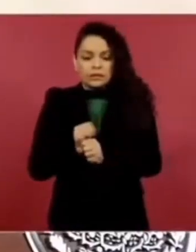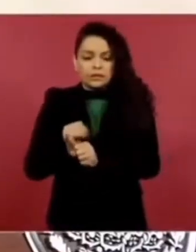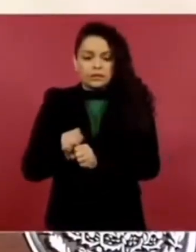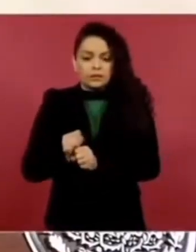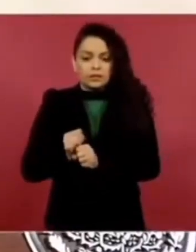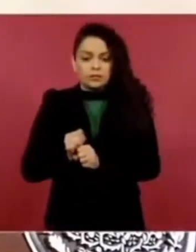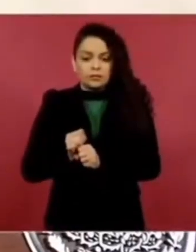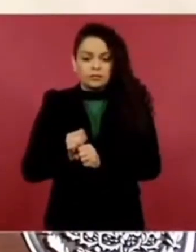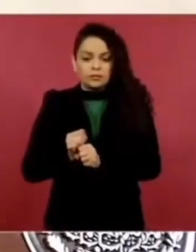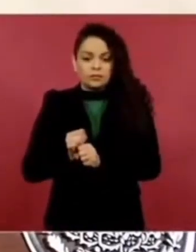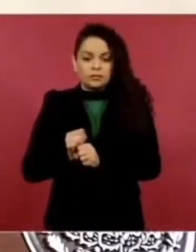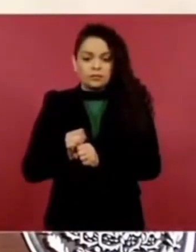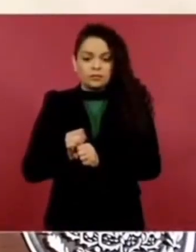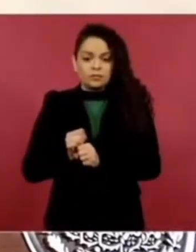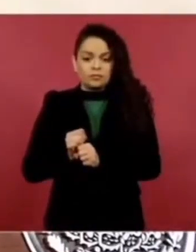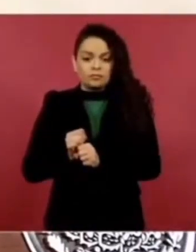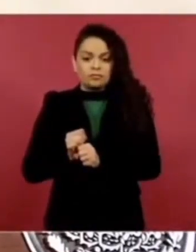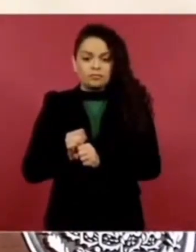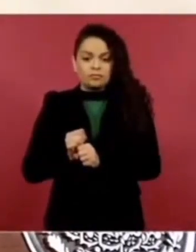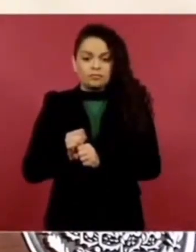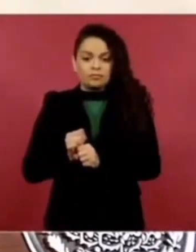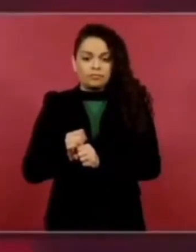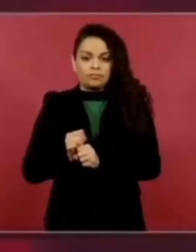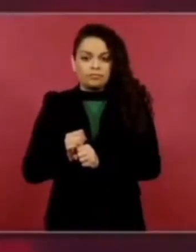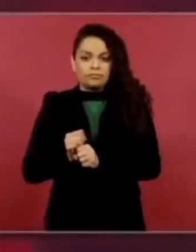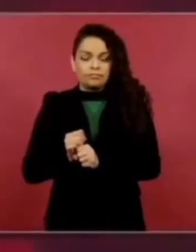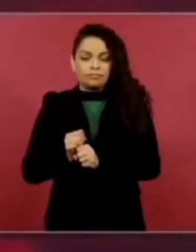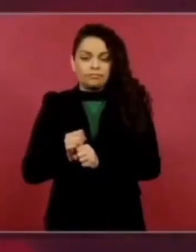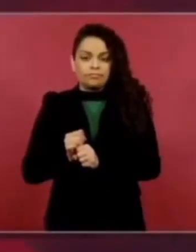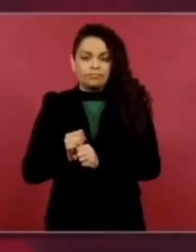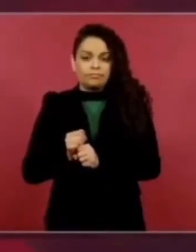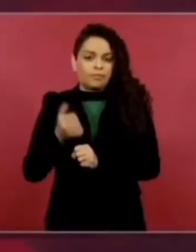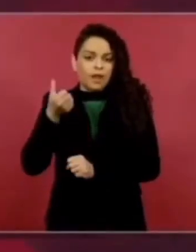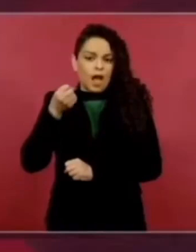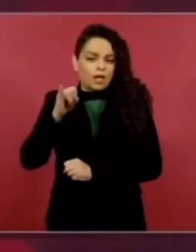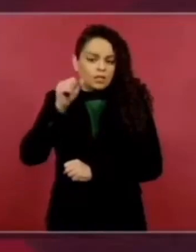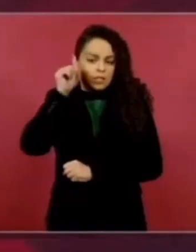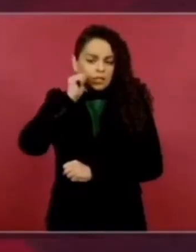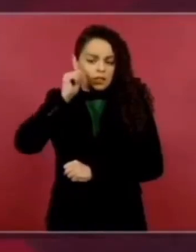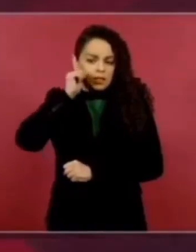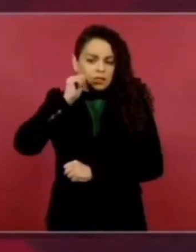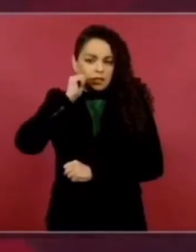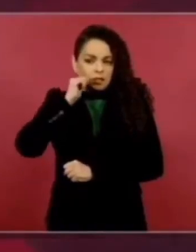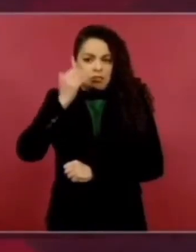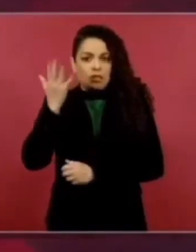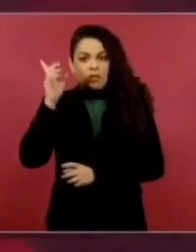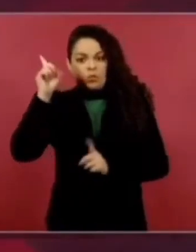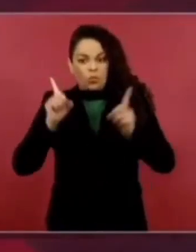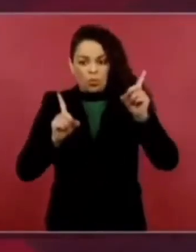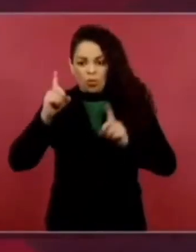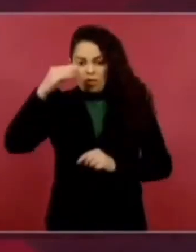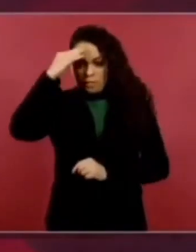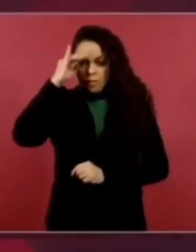Siempre la duda, que había sido un